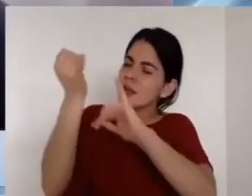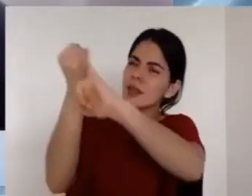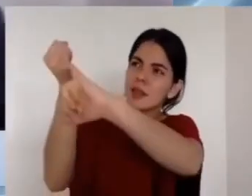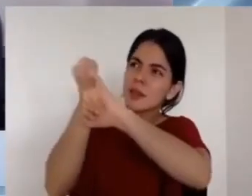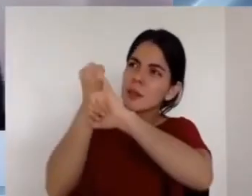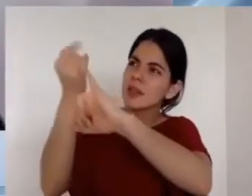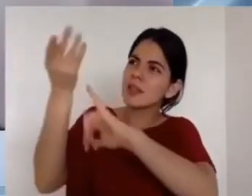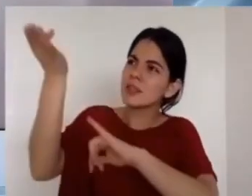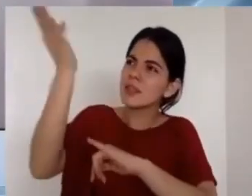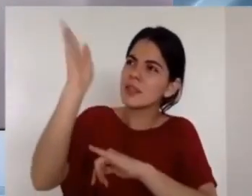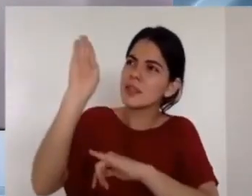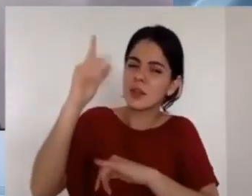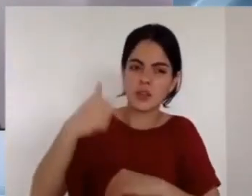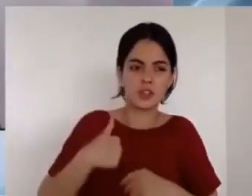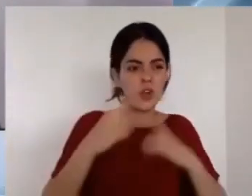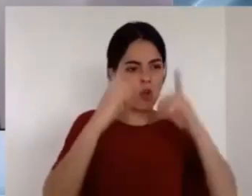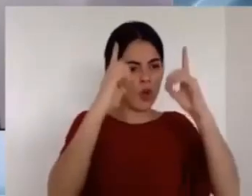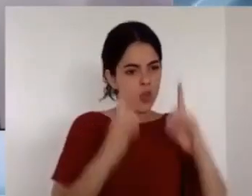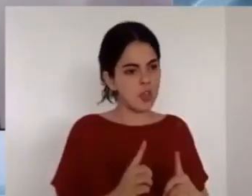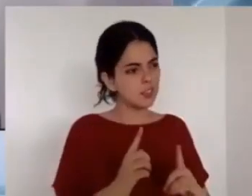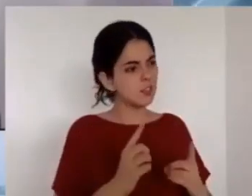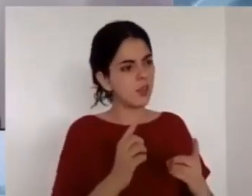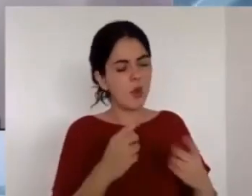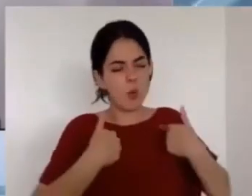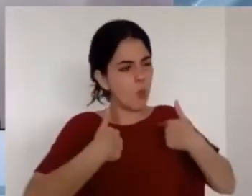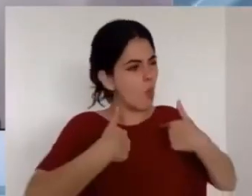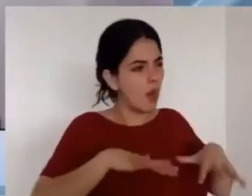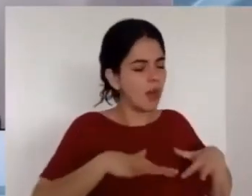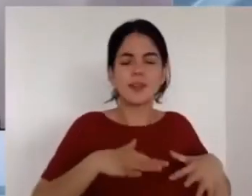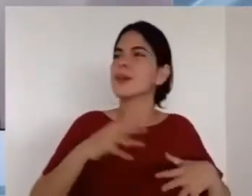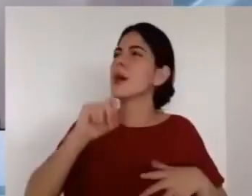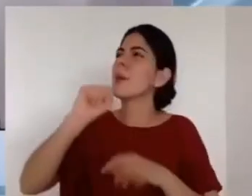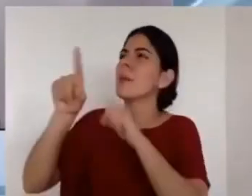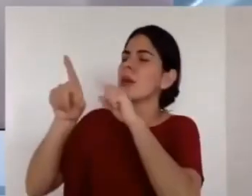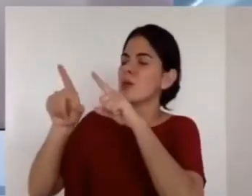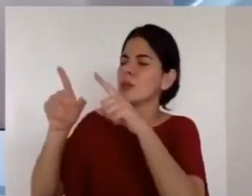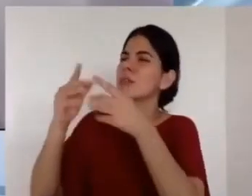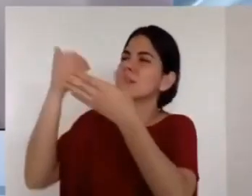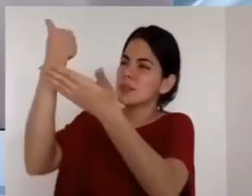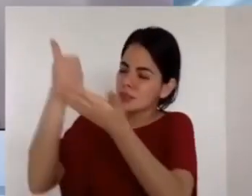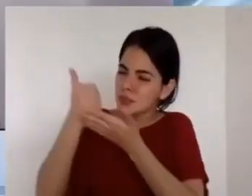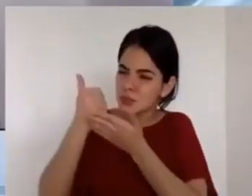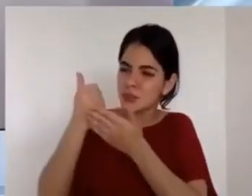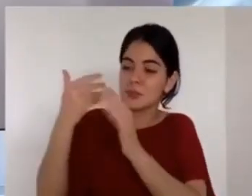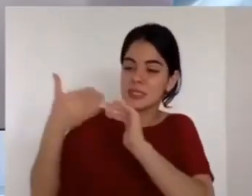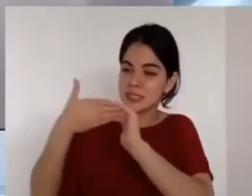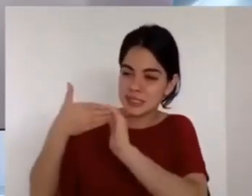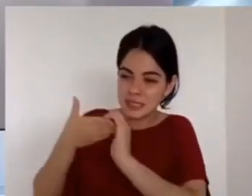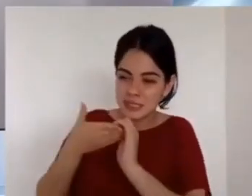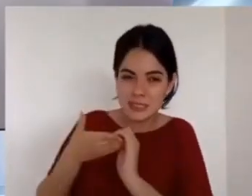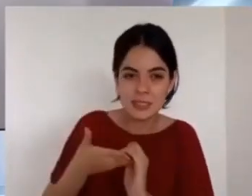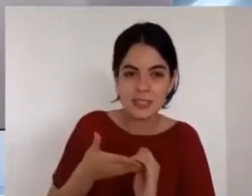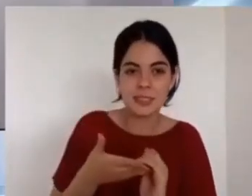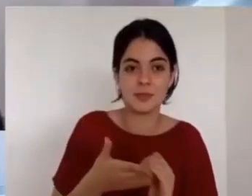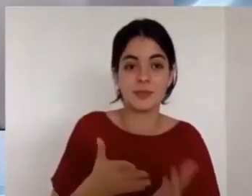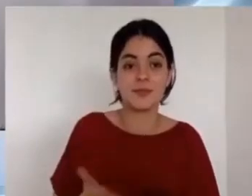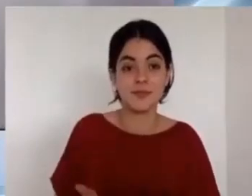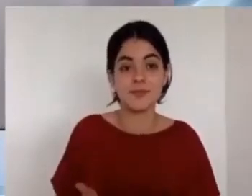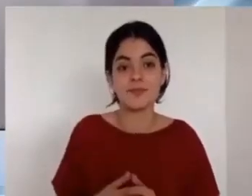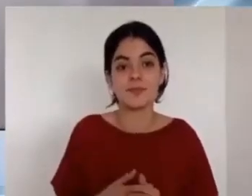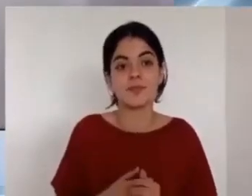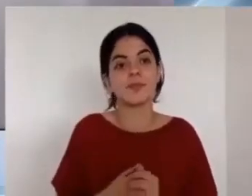lo segundo lo que podemos mejorar es en la oración yo he pensado que